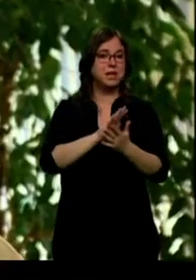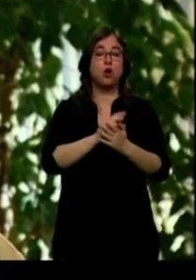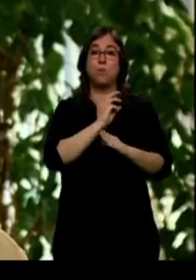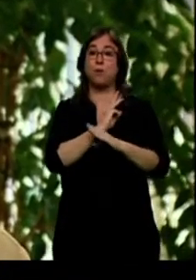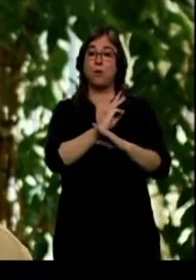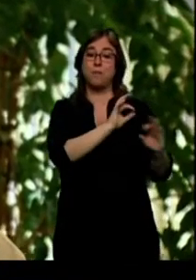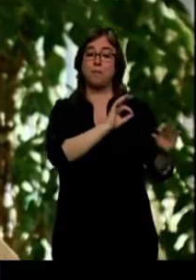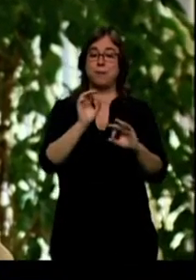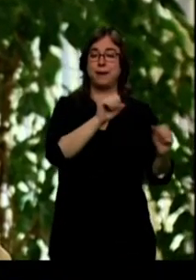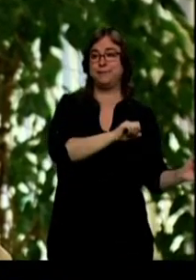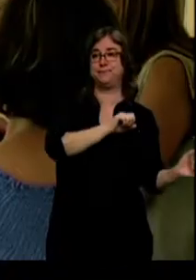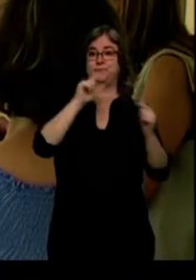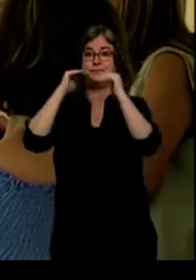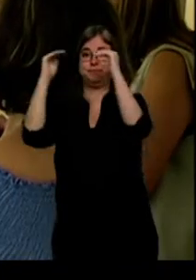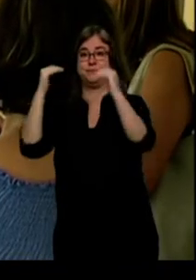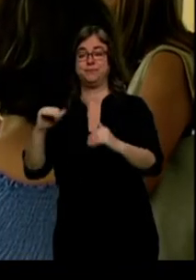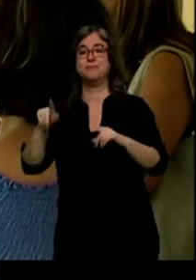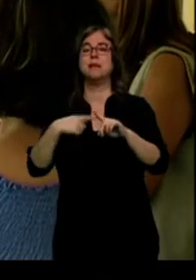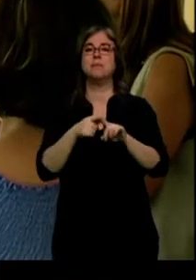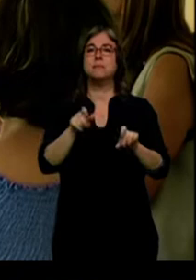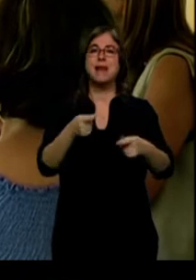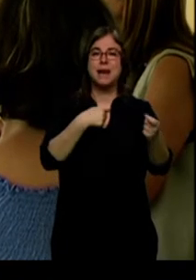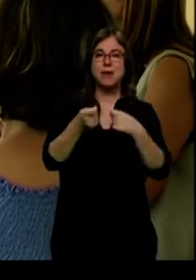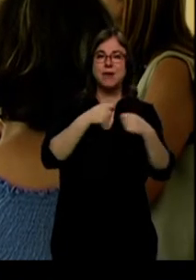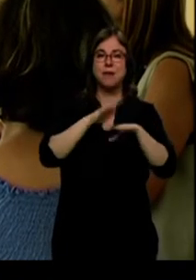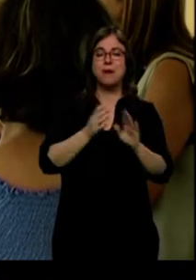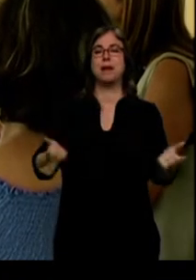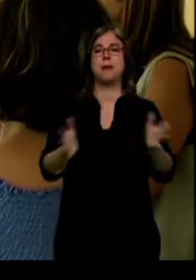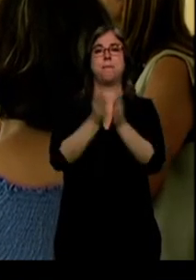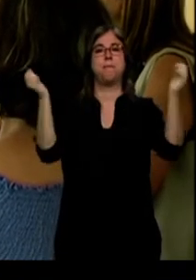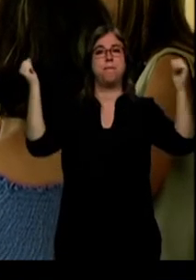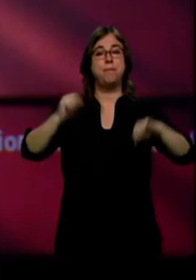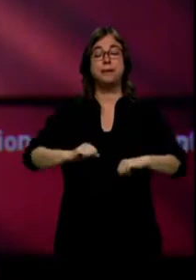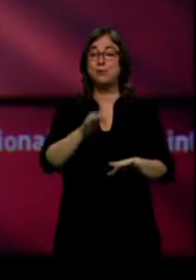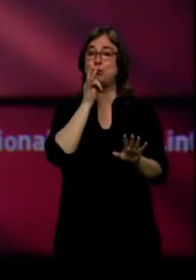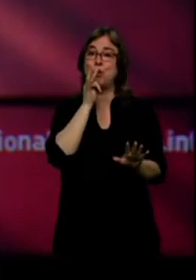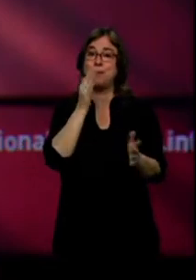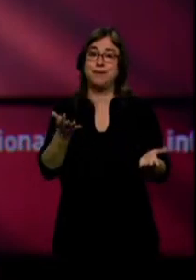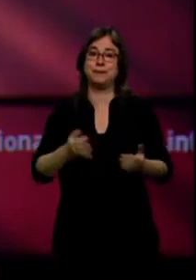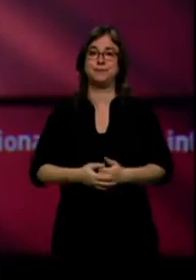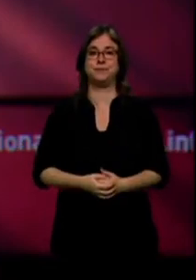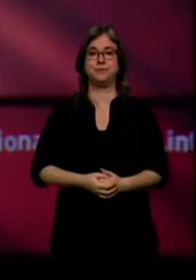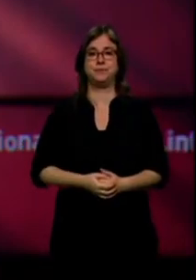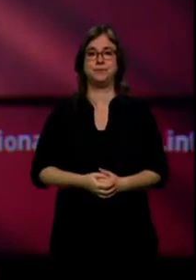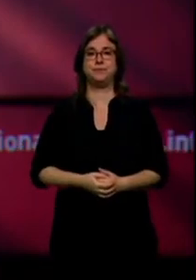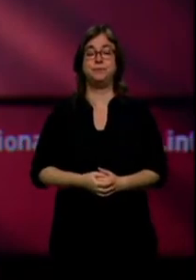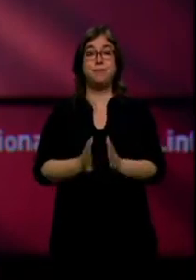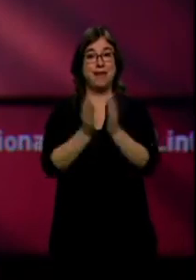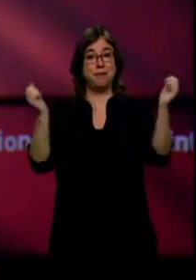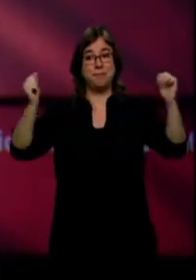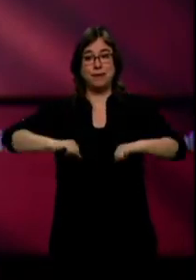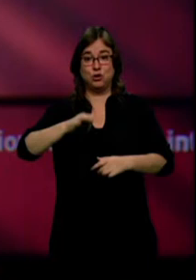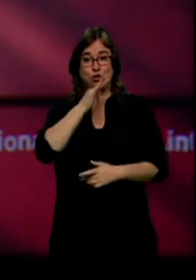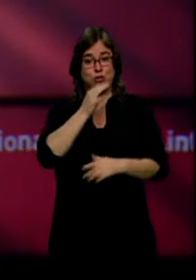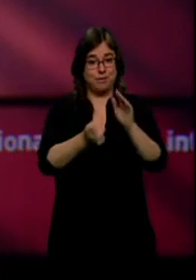de planta y negociadores esperando a cerrar un pacto que todavía no llega. Un pacto que no llega pero que va por buen